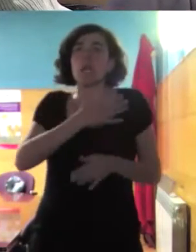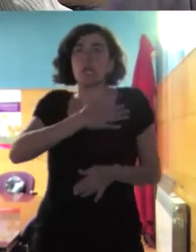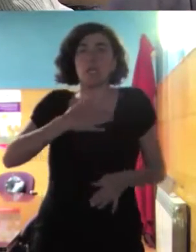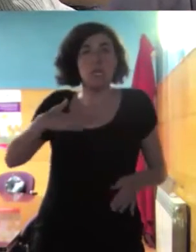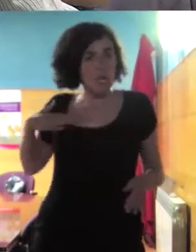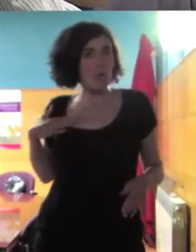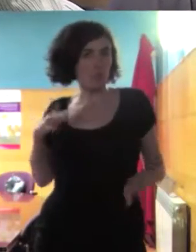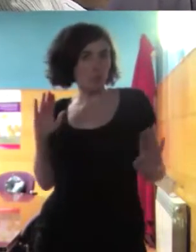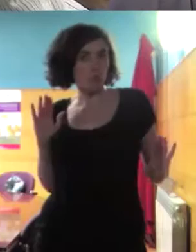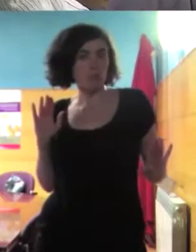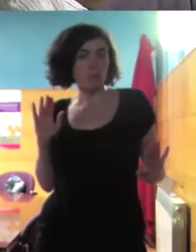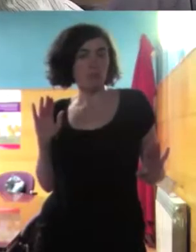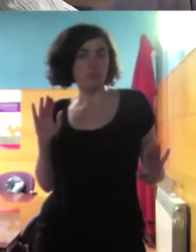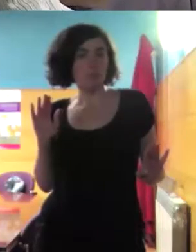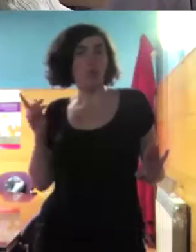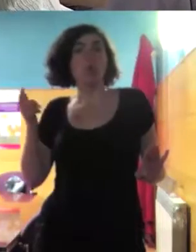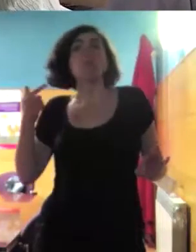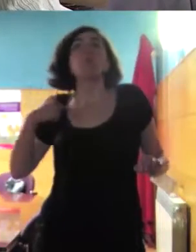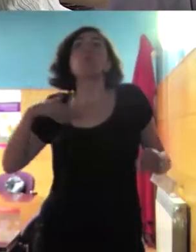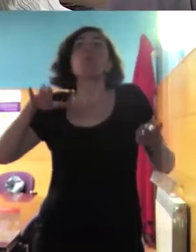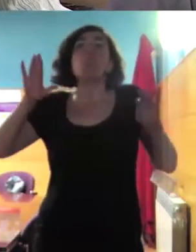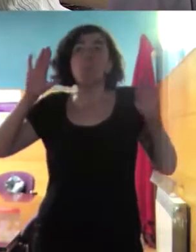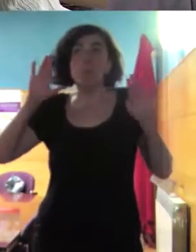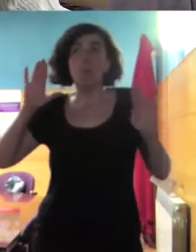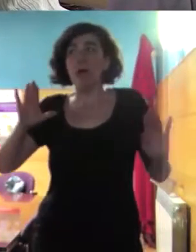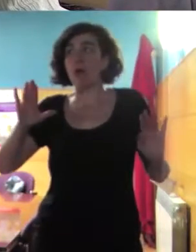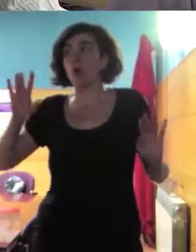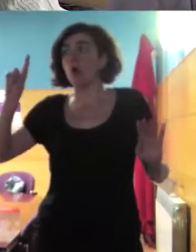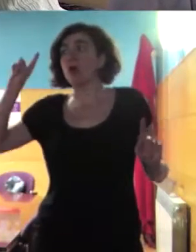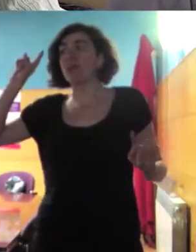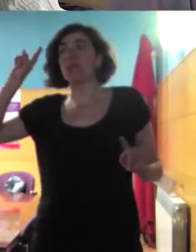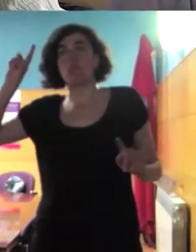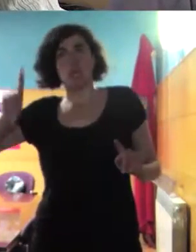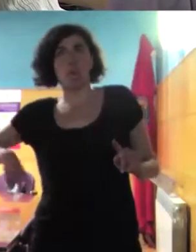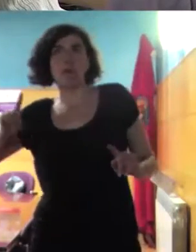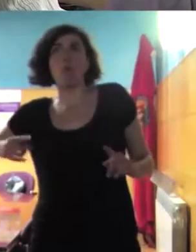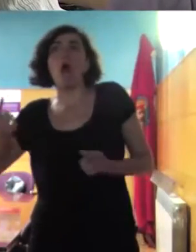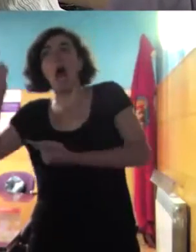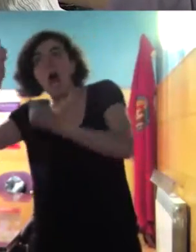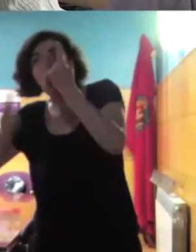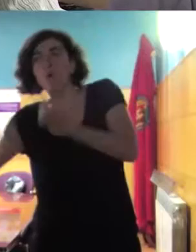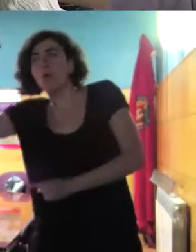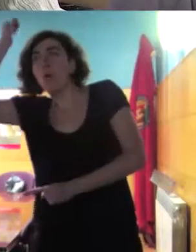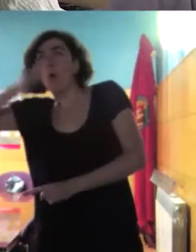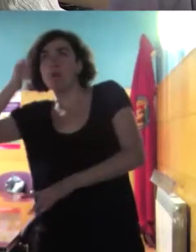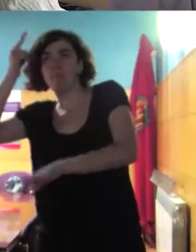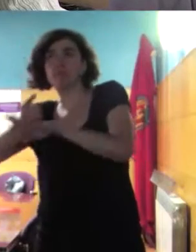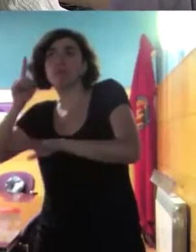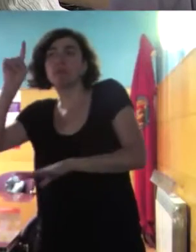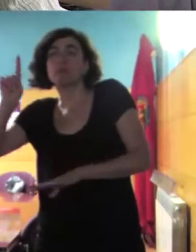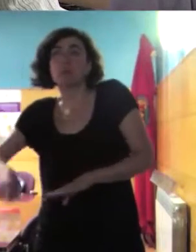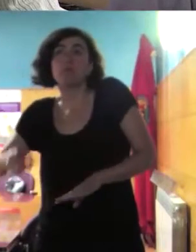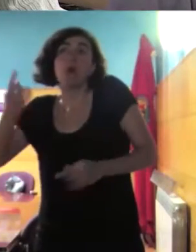también habrá creo yo el patriarcado ese detrás que ellas lo verán como algo